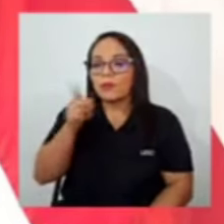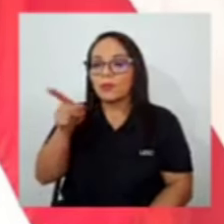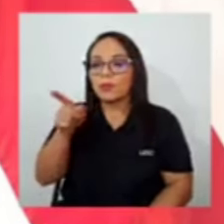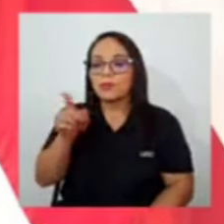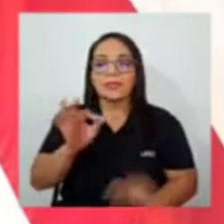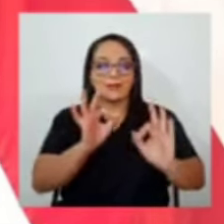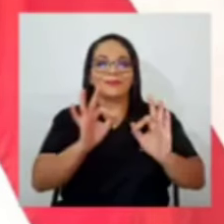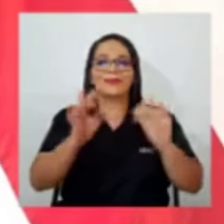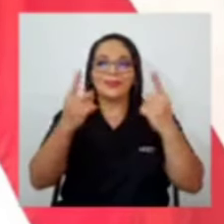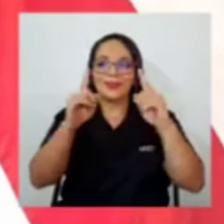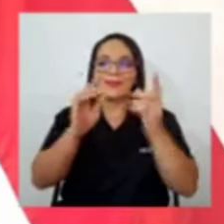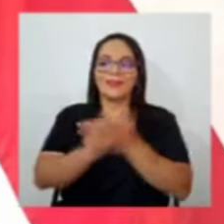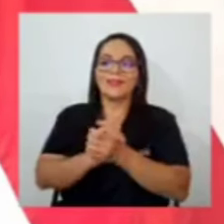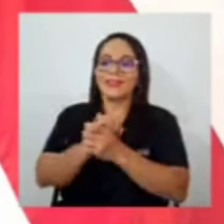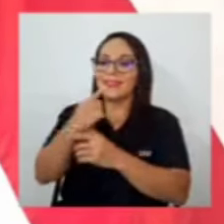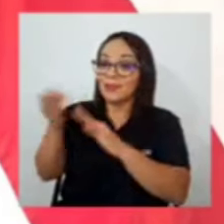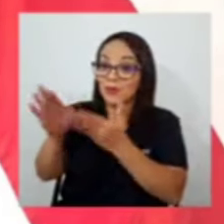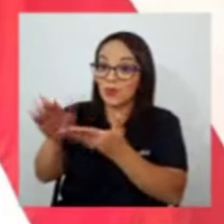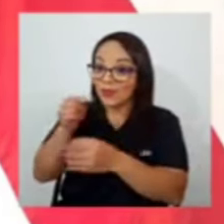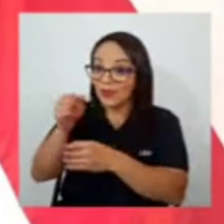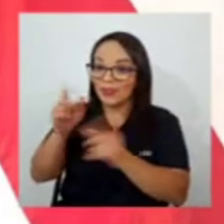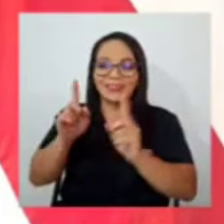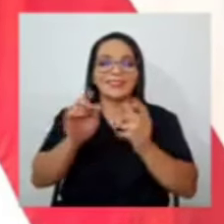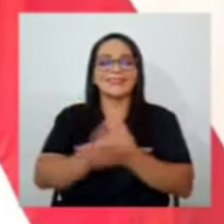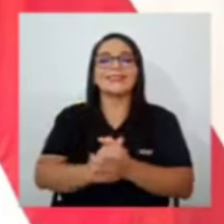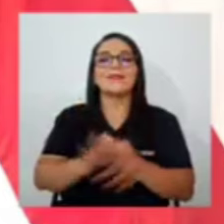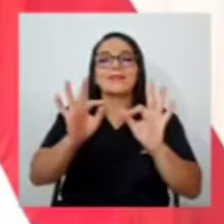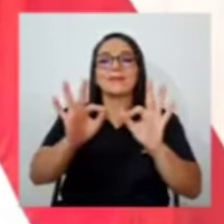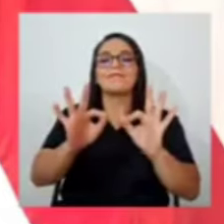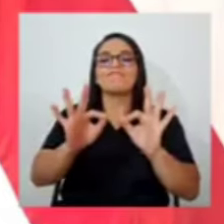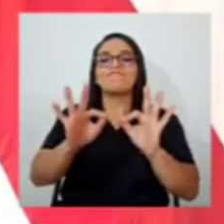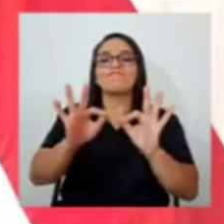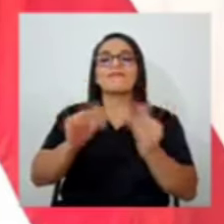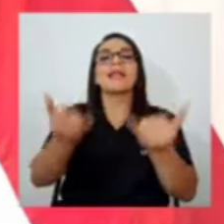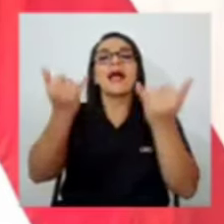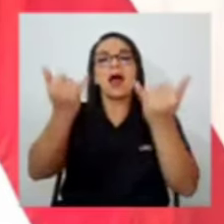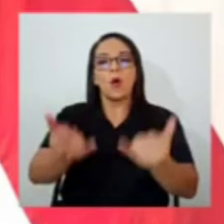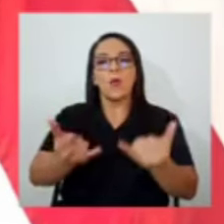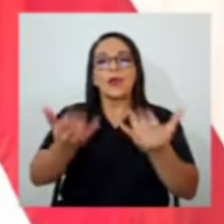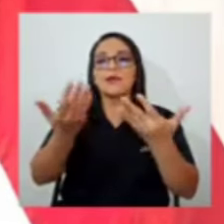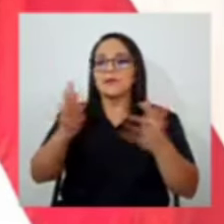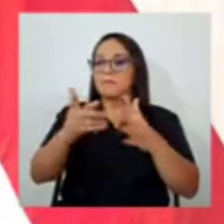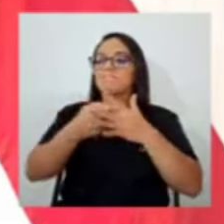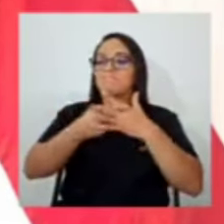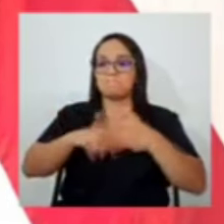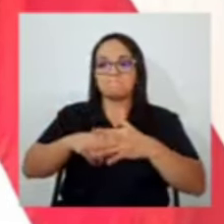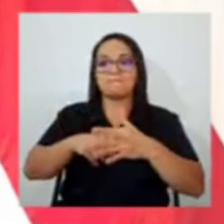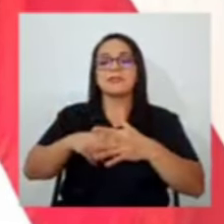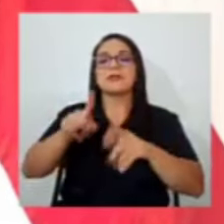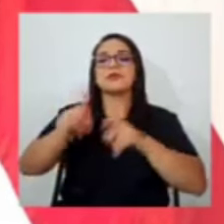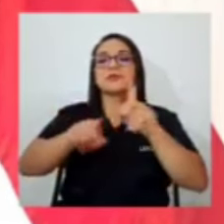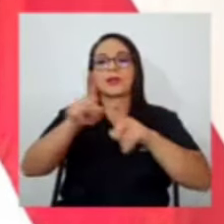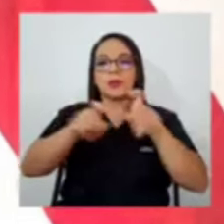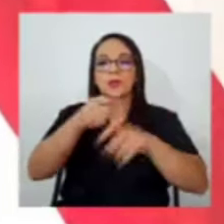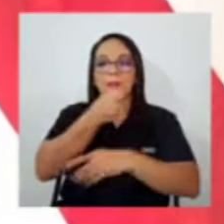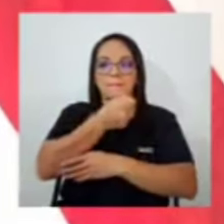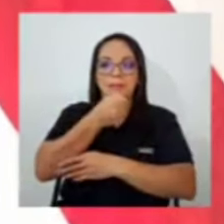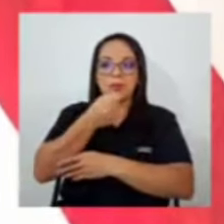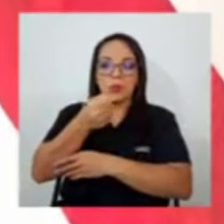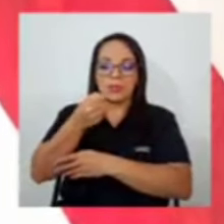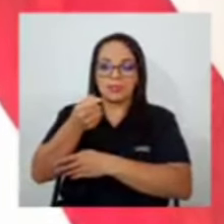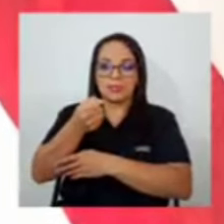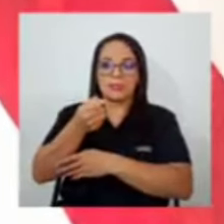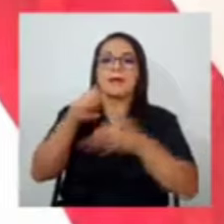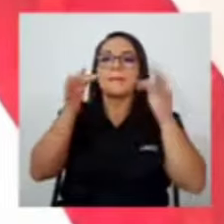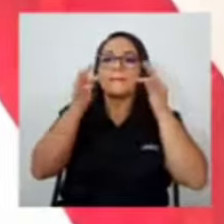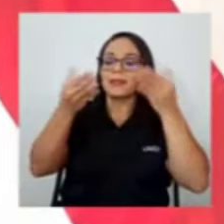A partir de este momento iniciamos con las preguntas por parte de los medios nacionales presenciales con